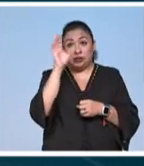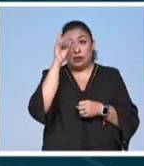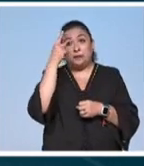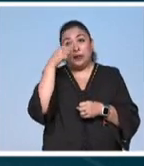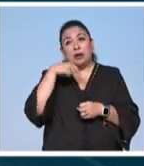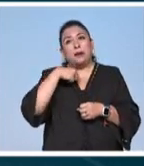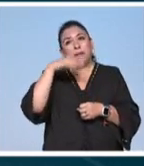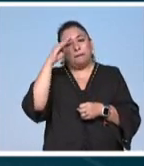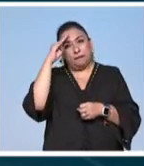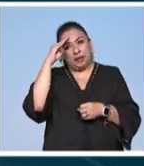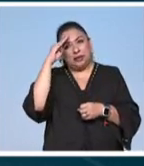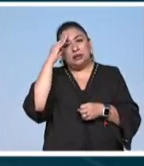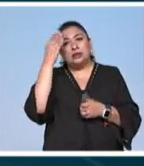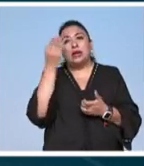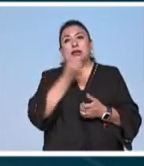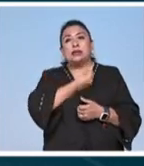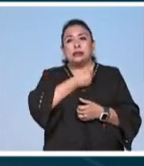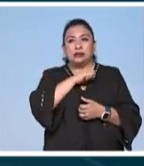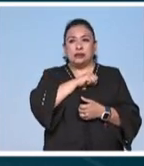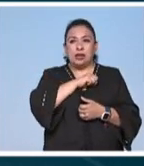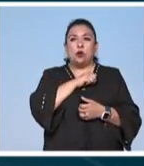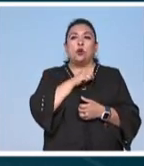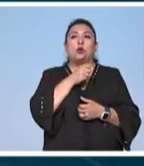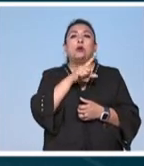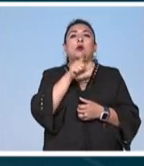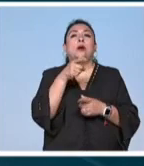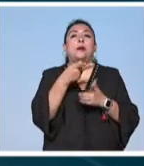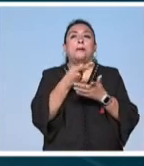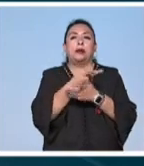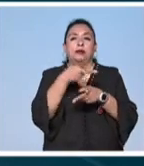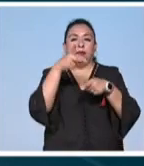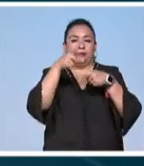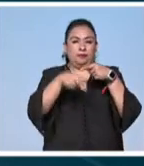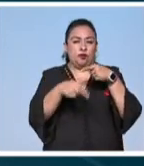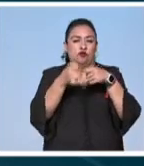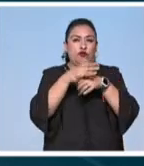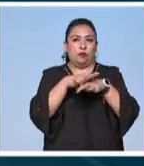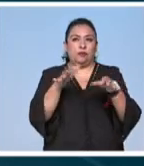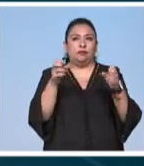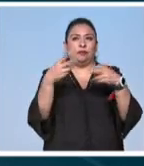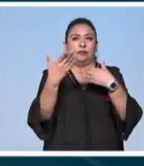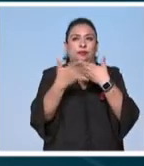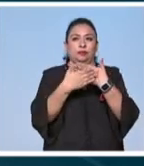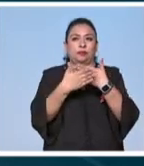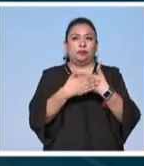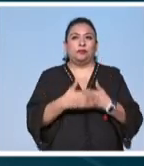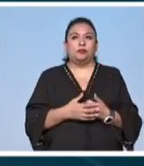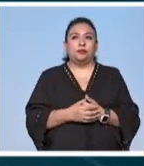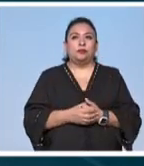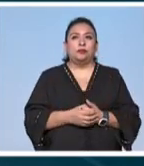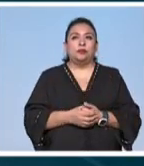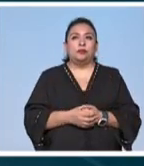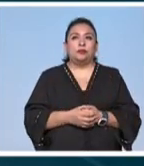para pensar juntos a la salud y sus ecos hasta aquí la información nos vemos en la próxima